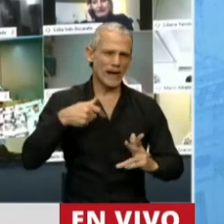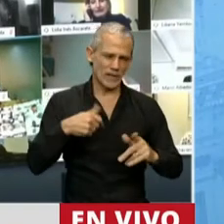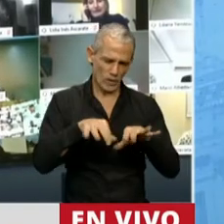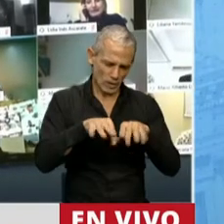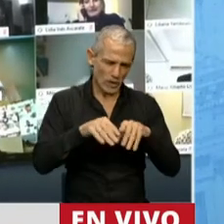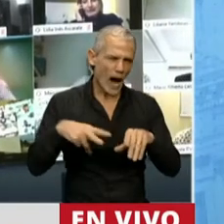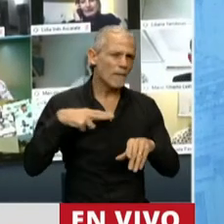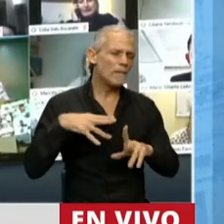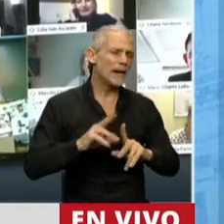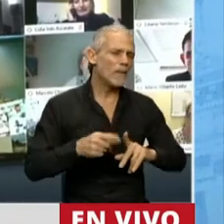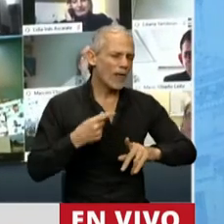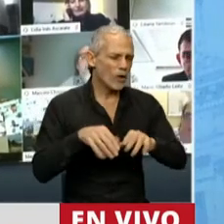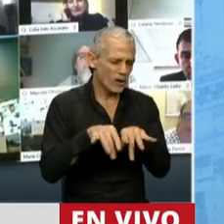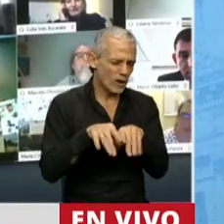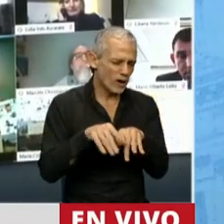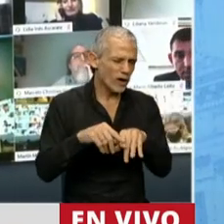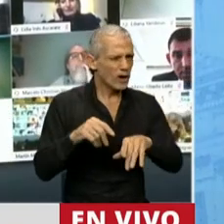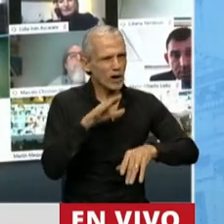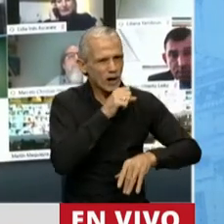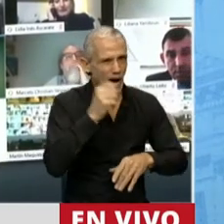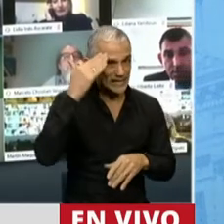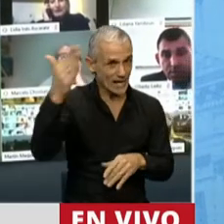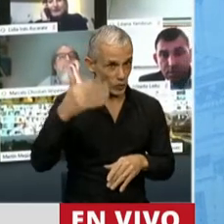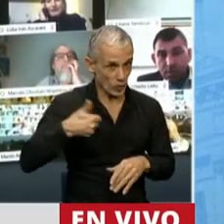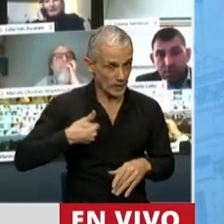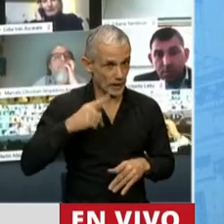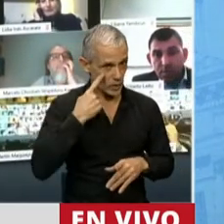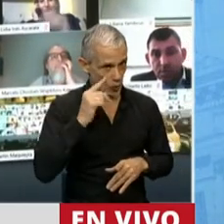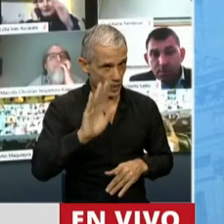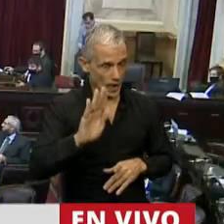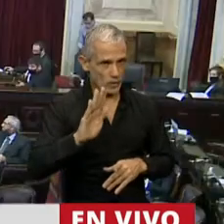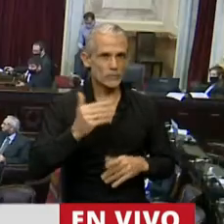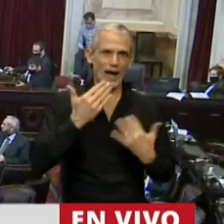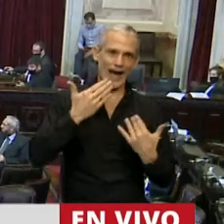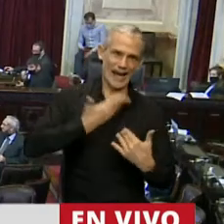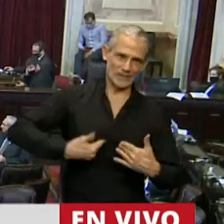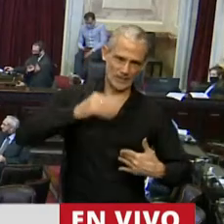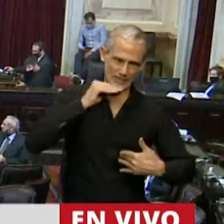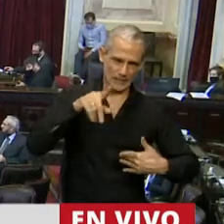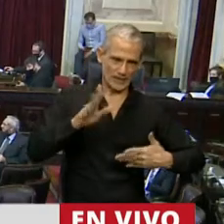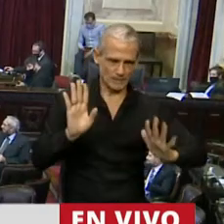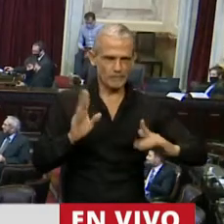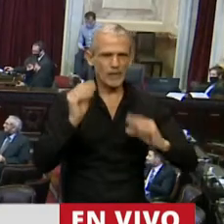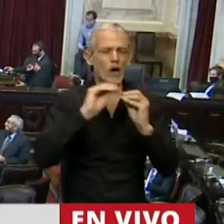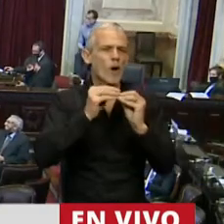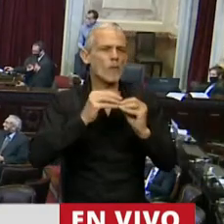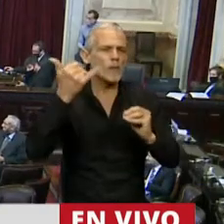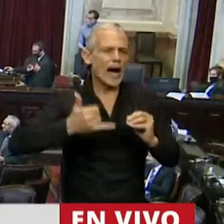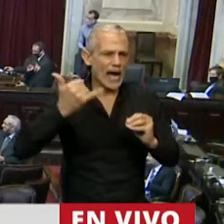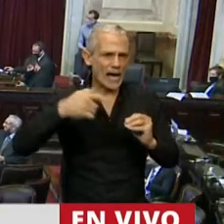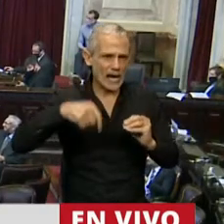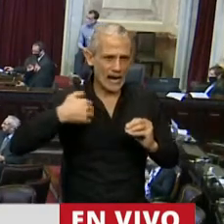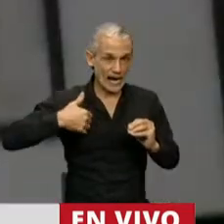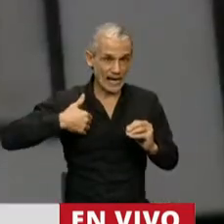¿también me pide que le mande saludos? Gracias, presidente. Entonces, el problema, presidente, que estamos